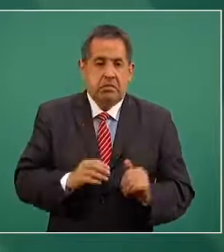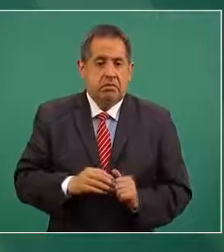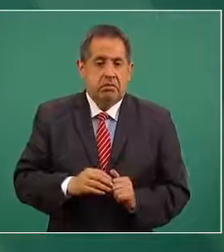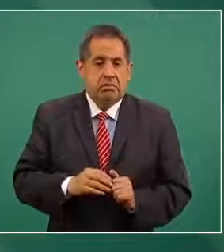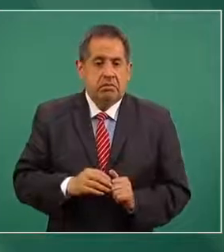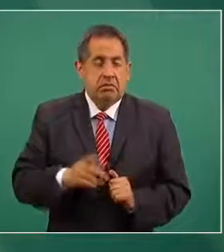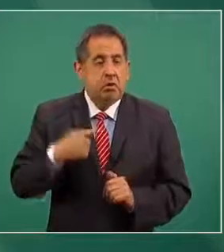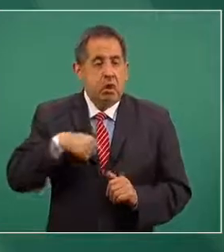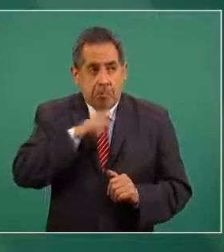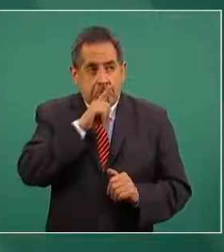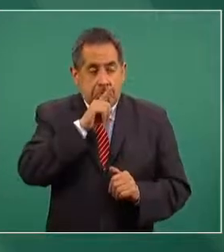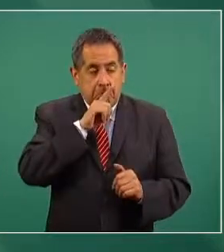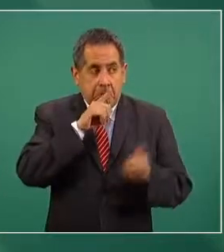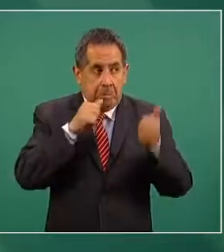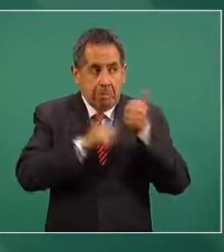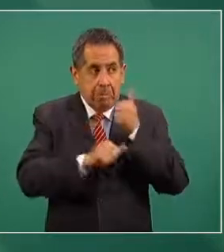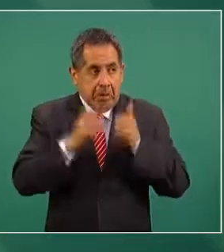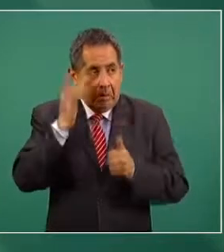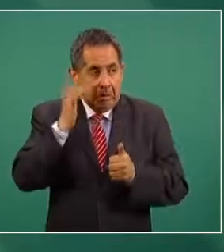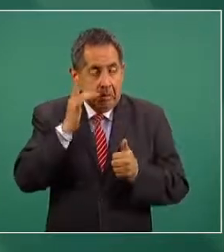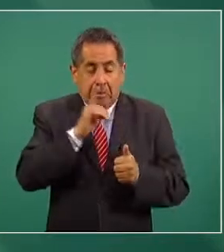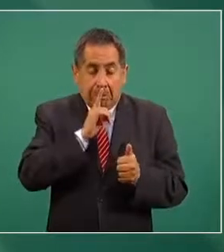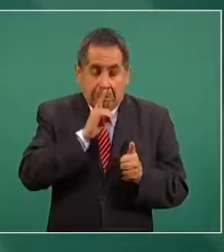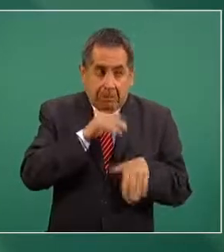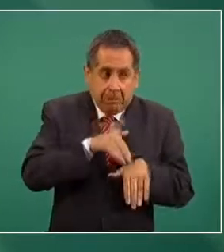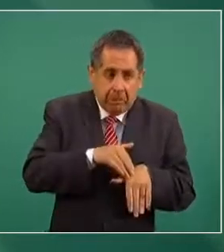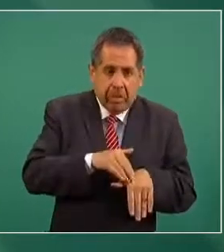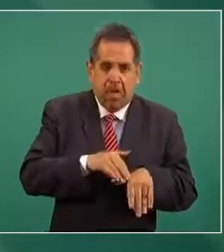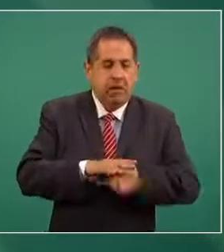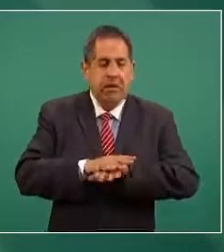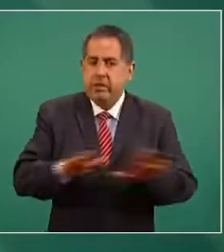rehenes de nadie